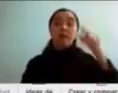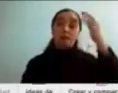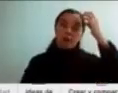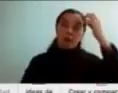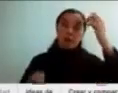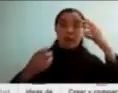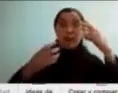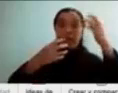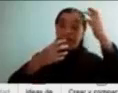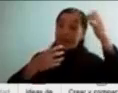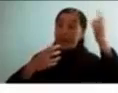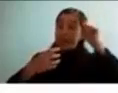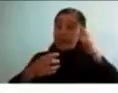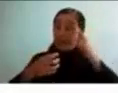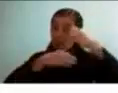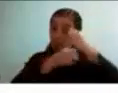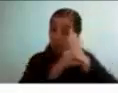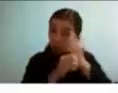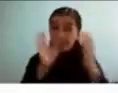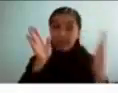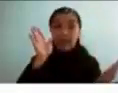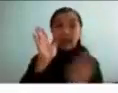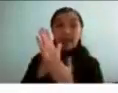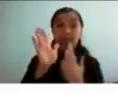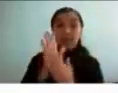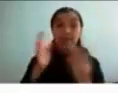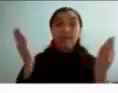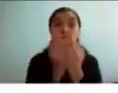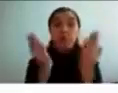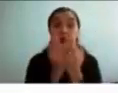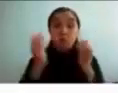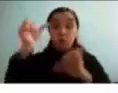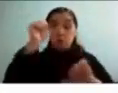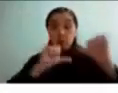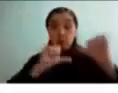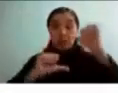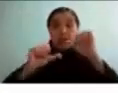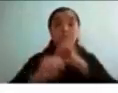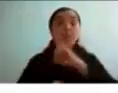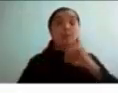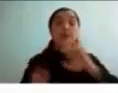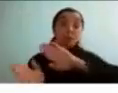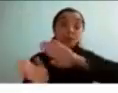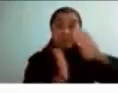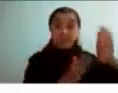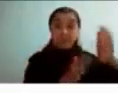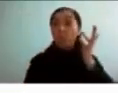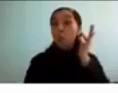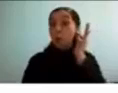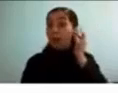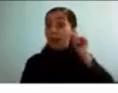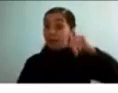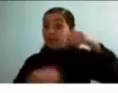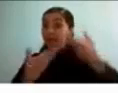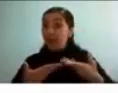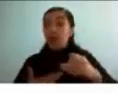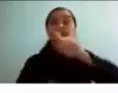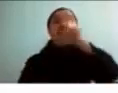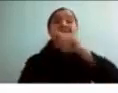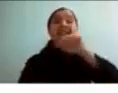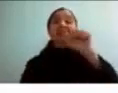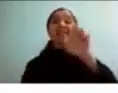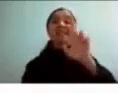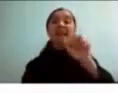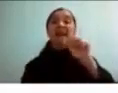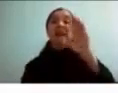de estudios científicos luego Sara Ortega que nos estaba presentando recién quien es neuropsicóloga y